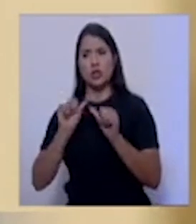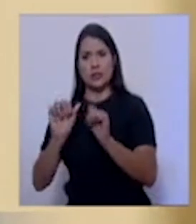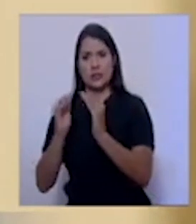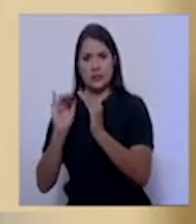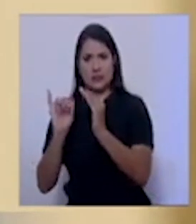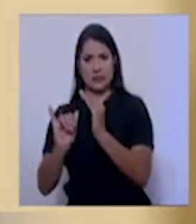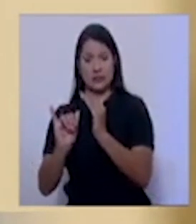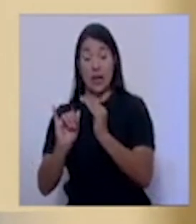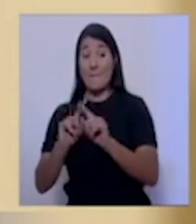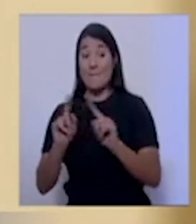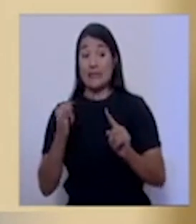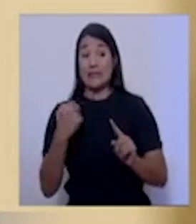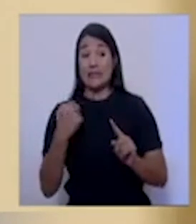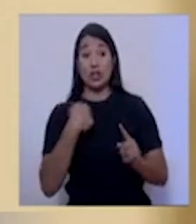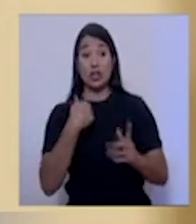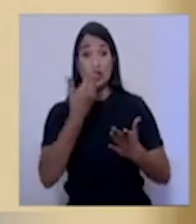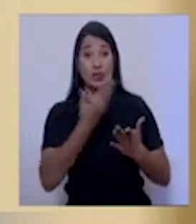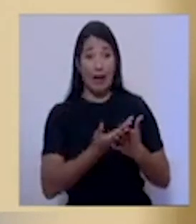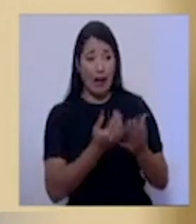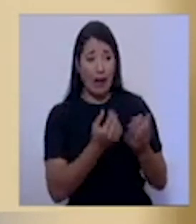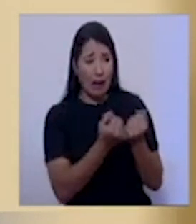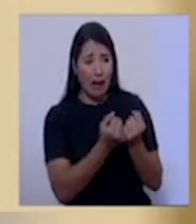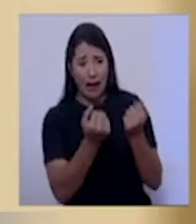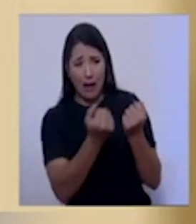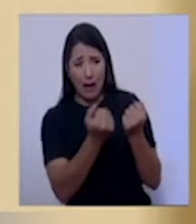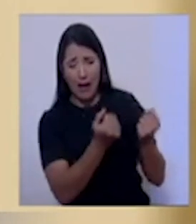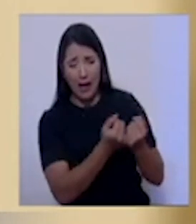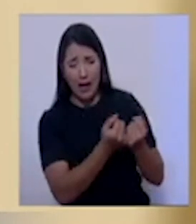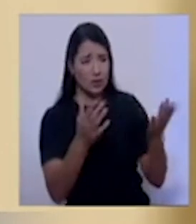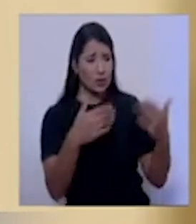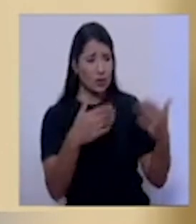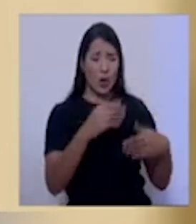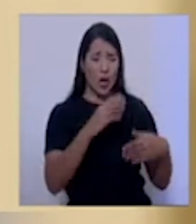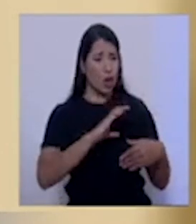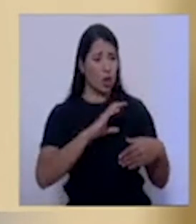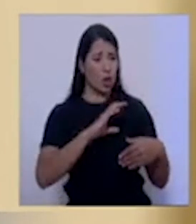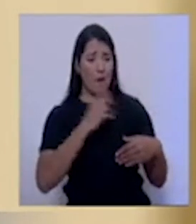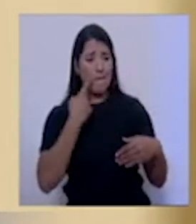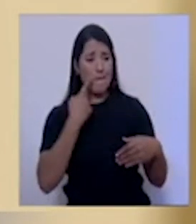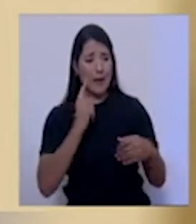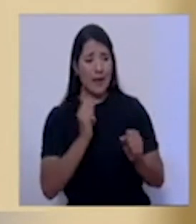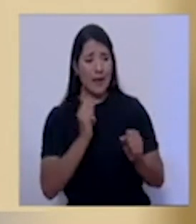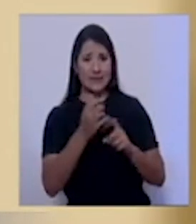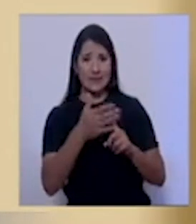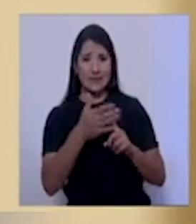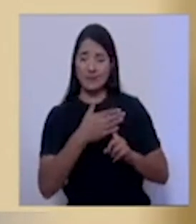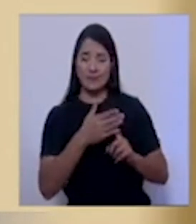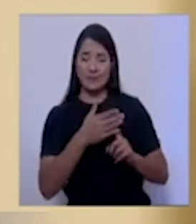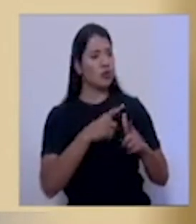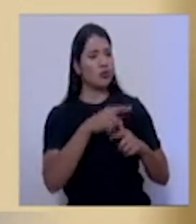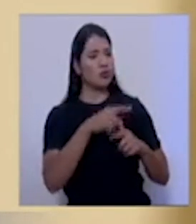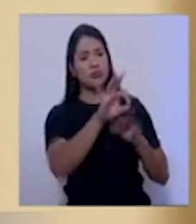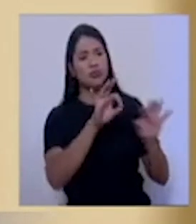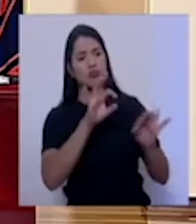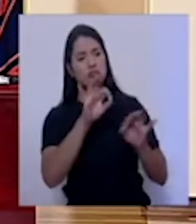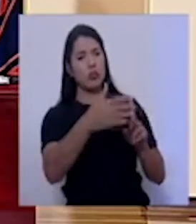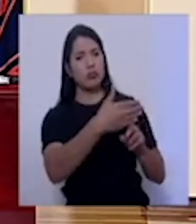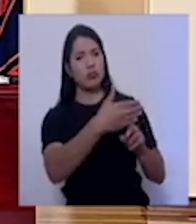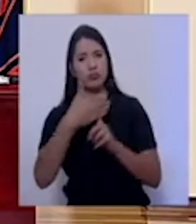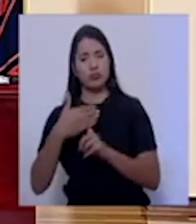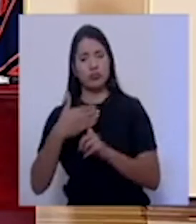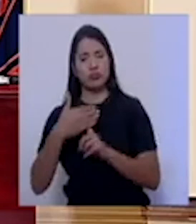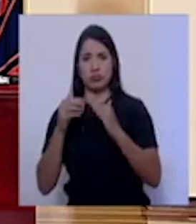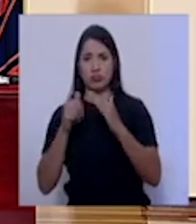los albergues que tenemos habilitados para personas positivas para que puedan hacer su aislamiento en condiciones seguras. Muchas gracias. Muchas